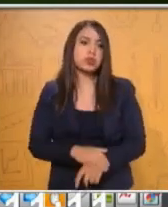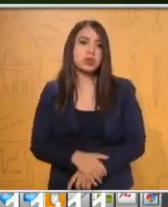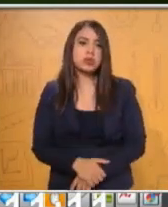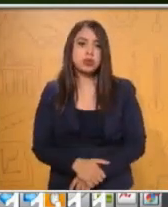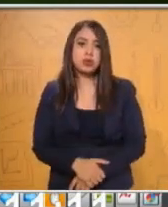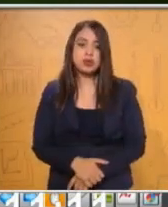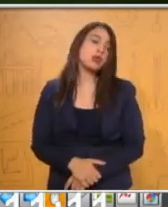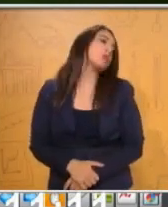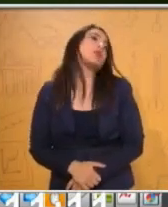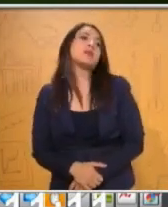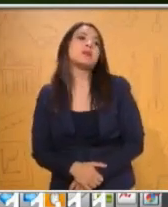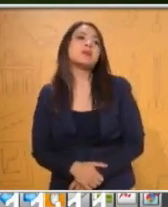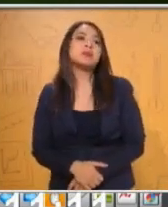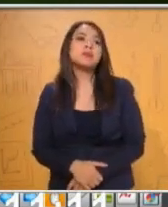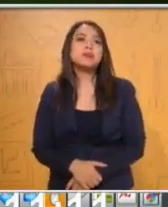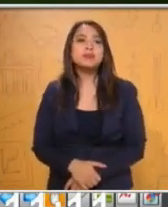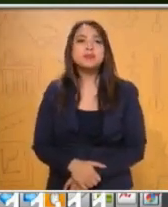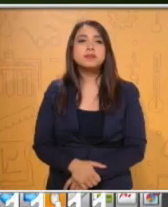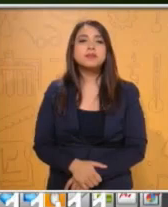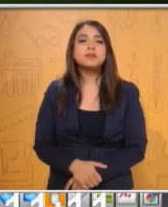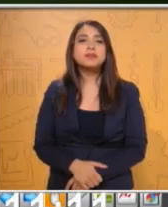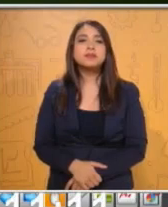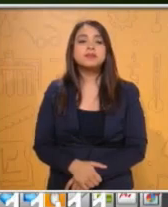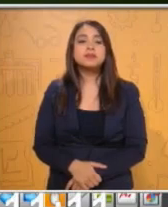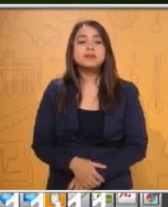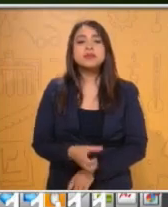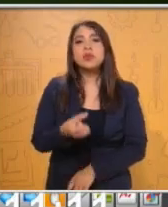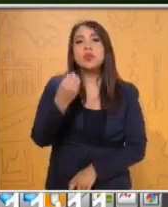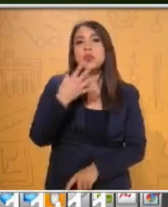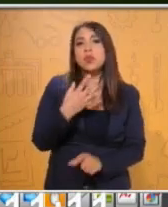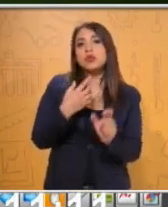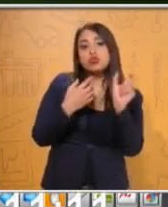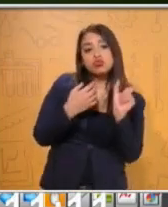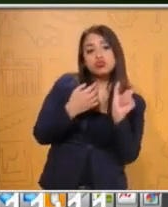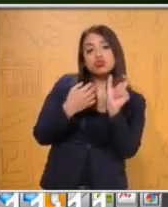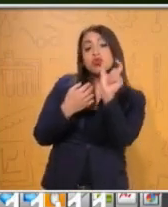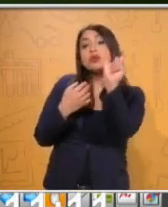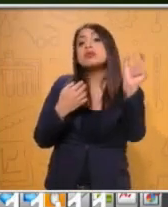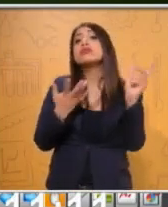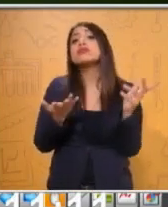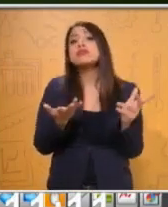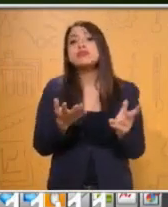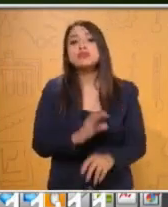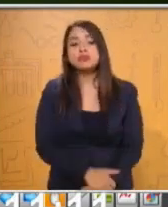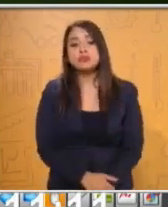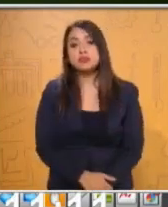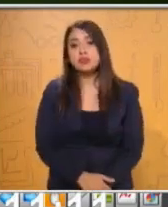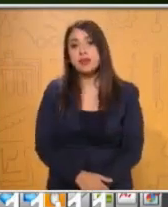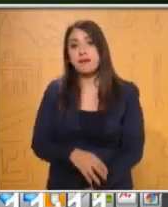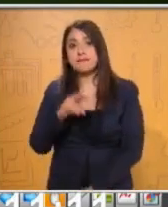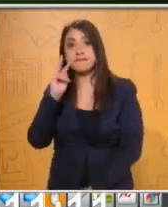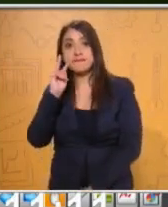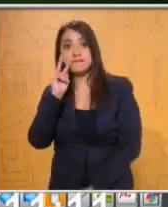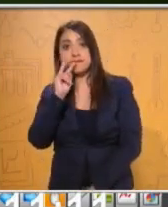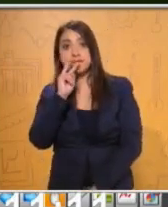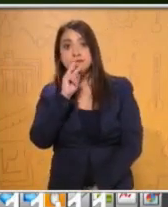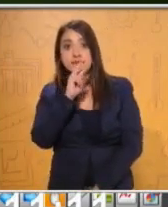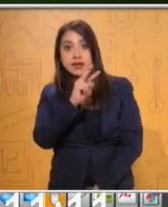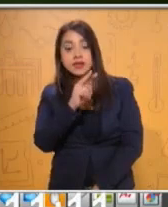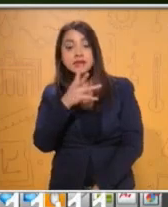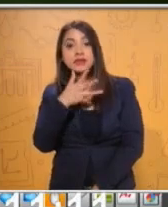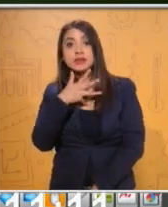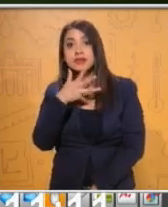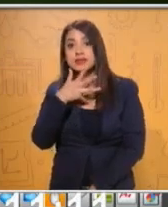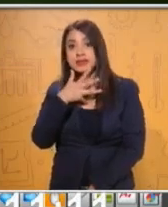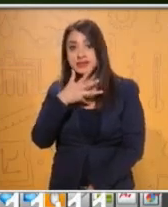maestro, ¿en cuántos cuadritos lo conforman? En esta figura, si podemos observarla, tendríamos que